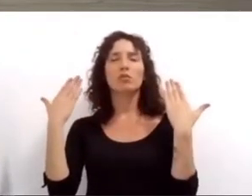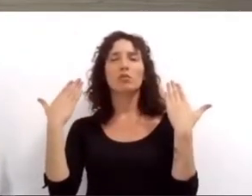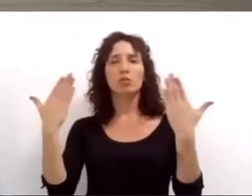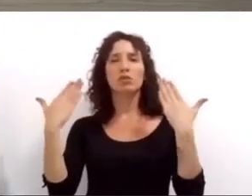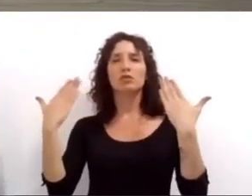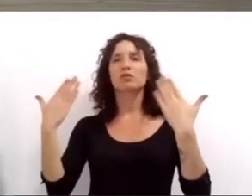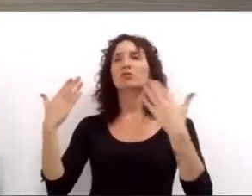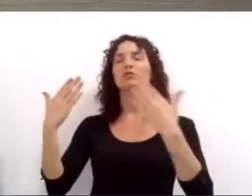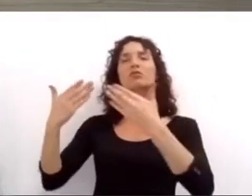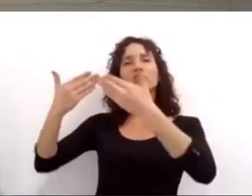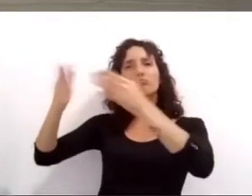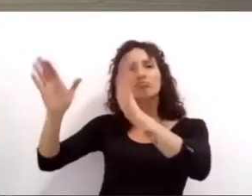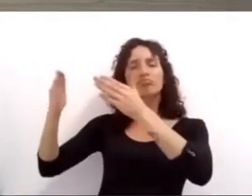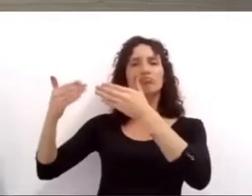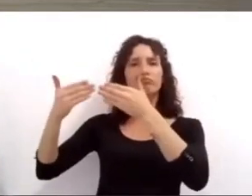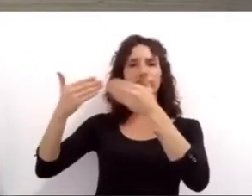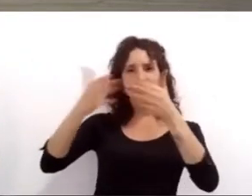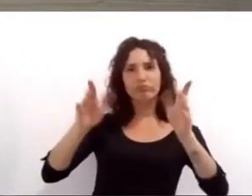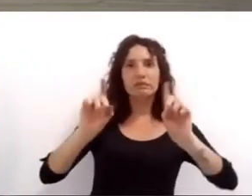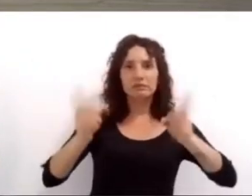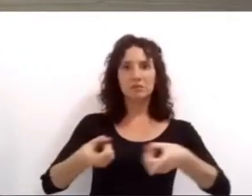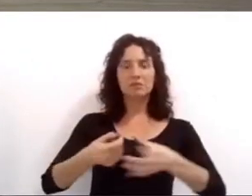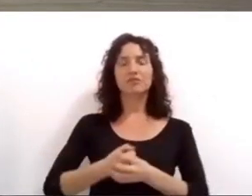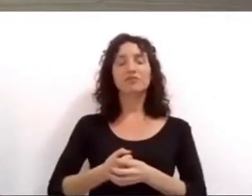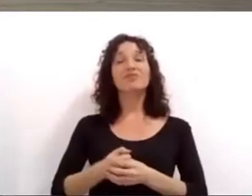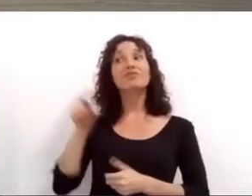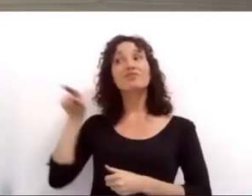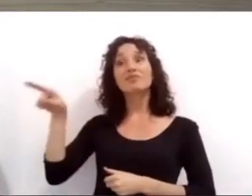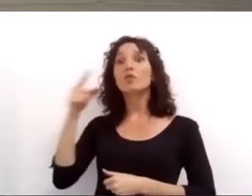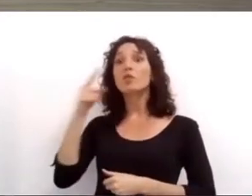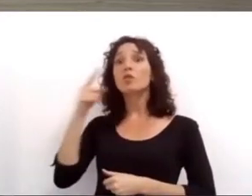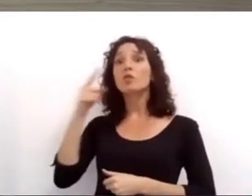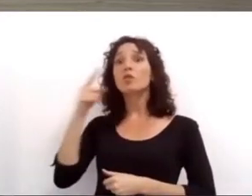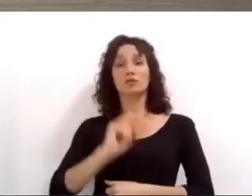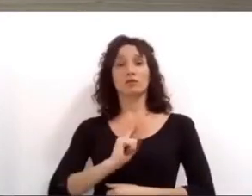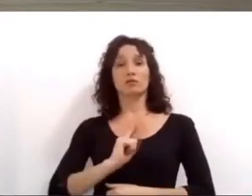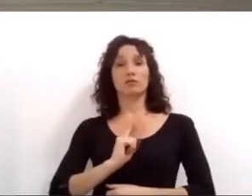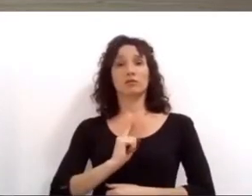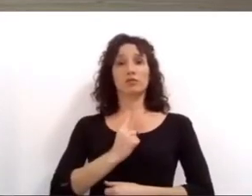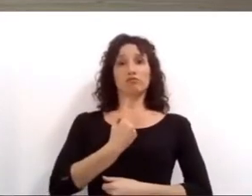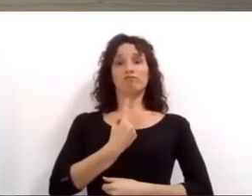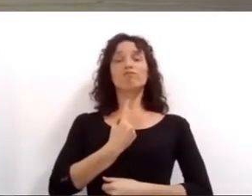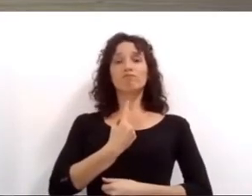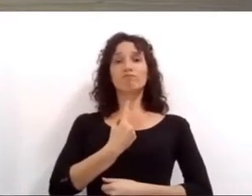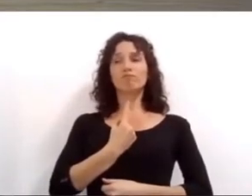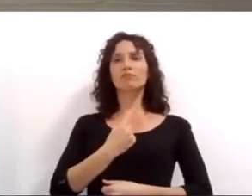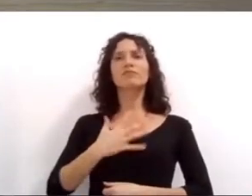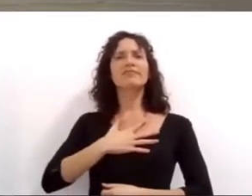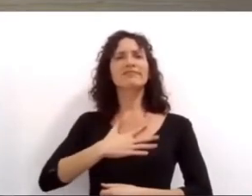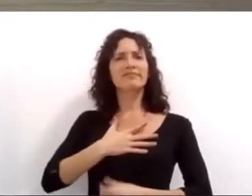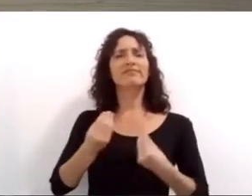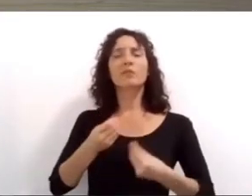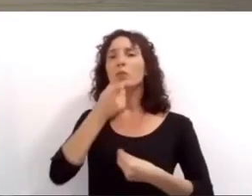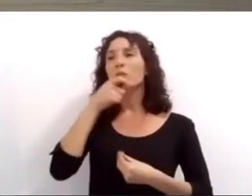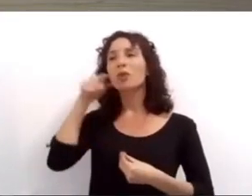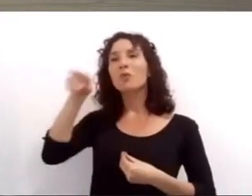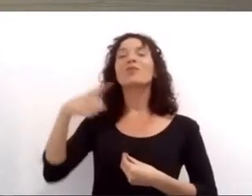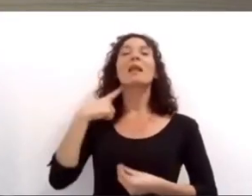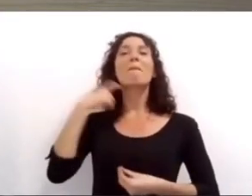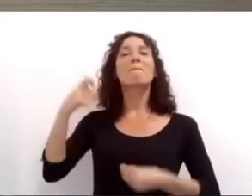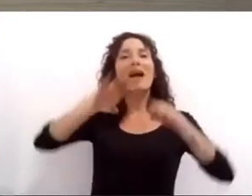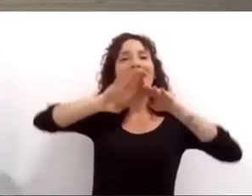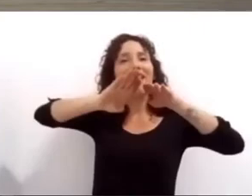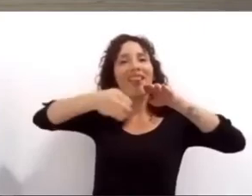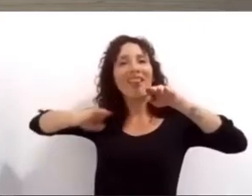quiero compartir este orgullo con ustedes por la comedia el príncipe de Asturias el anfiteatro del parque España el